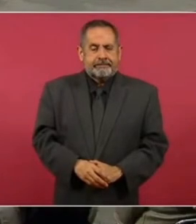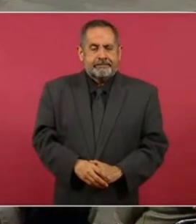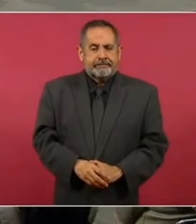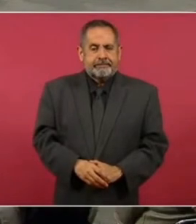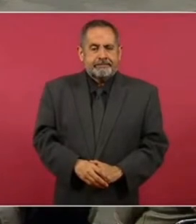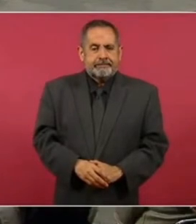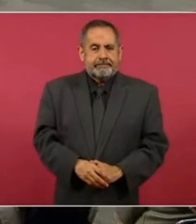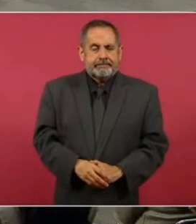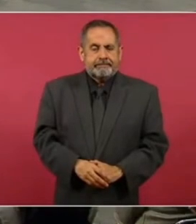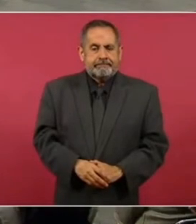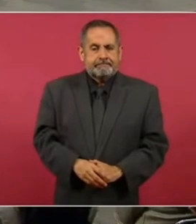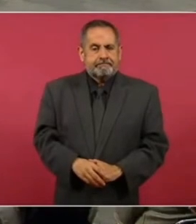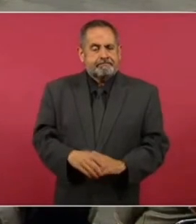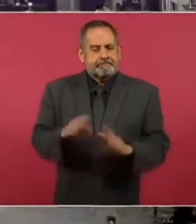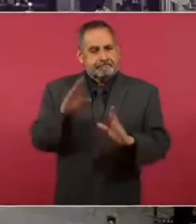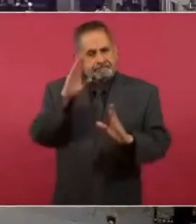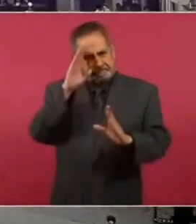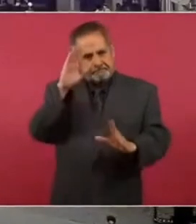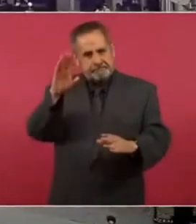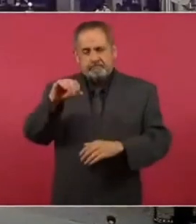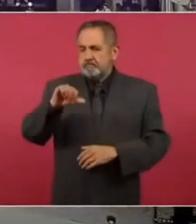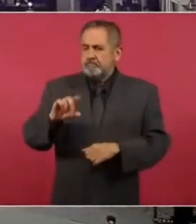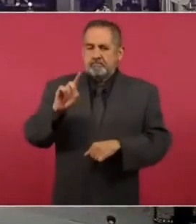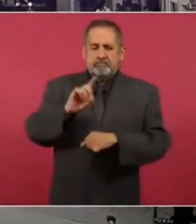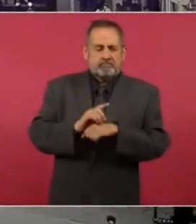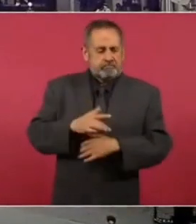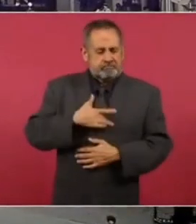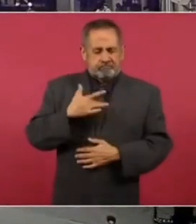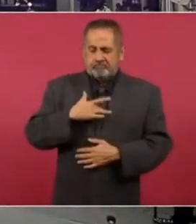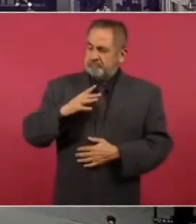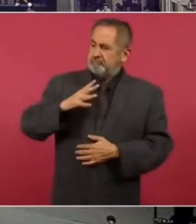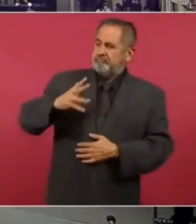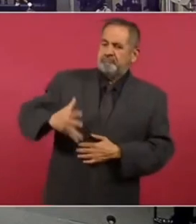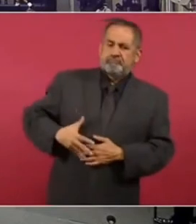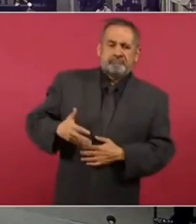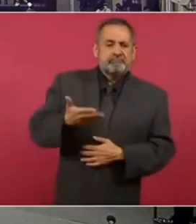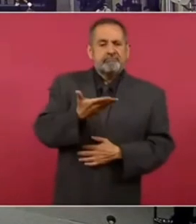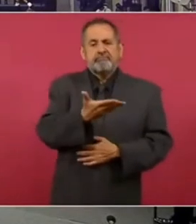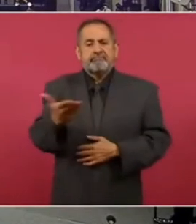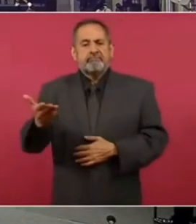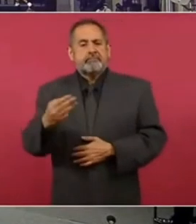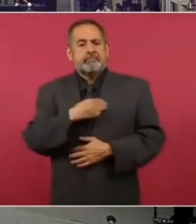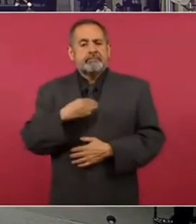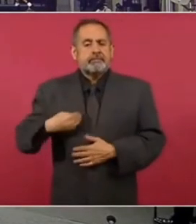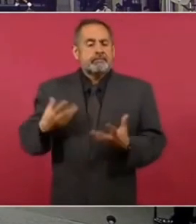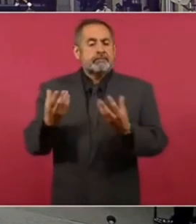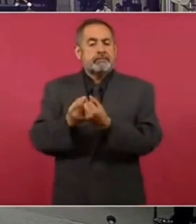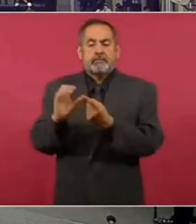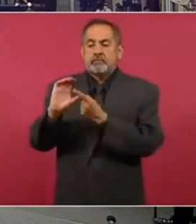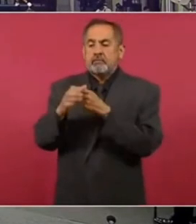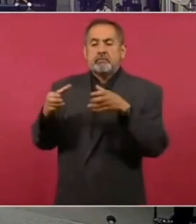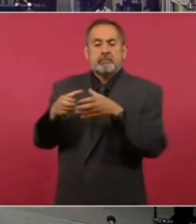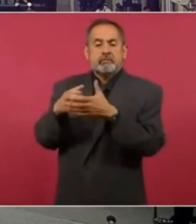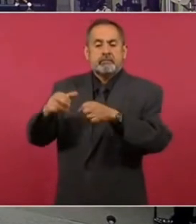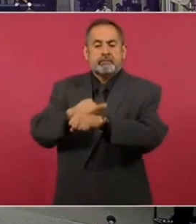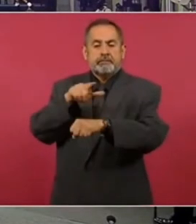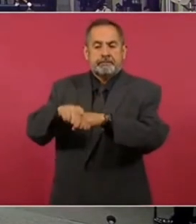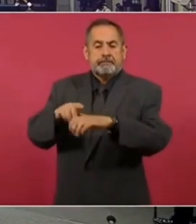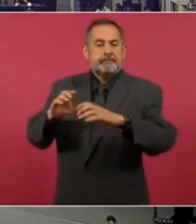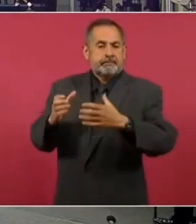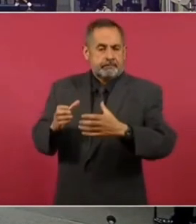Saludo hoy con mucho orgullo a integrantes del Comité Ejecutivo Nacional